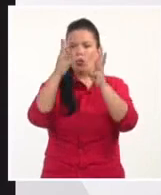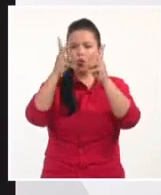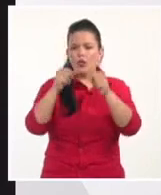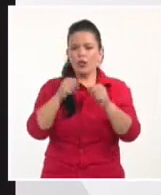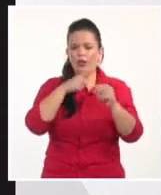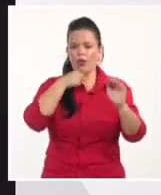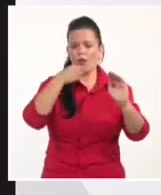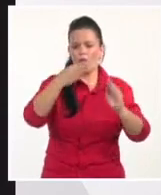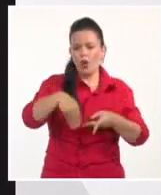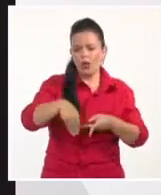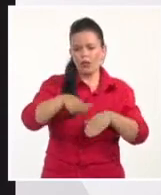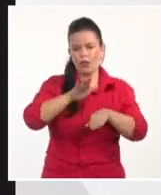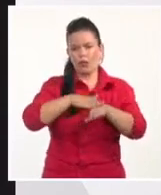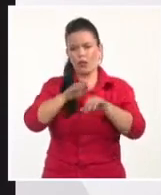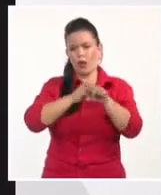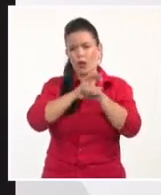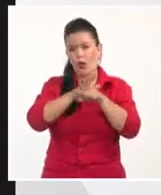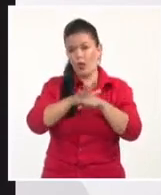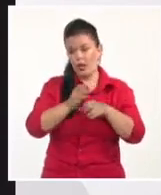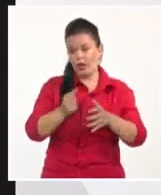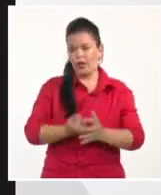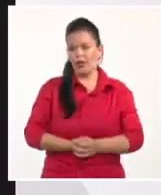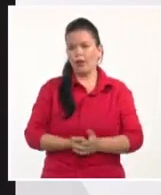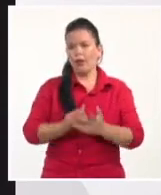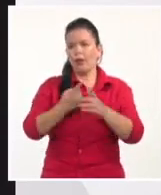precisamente,